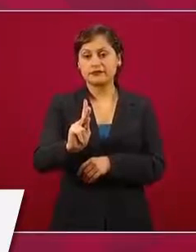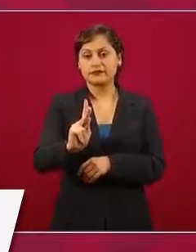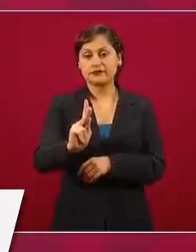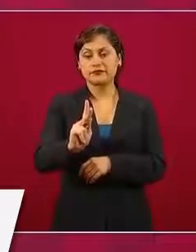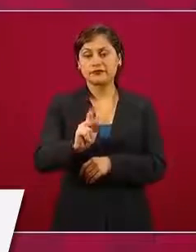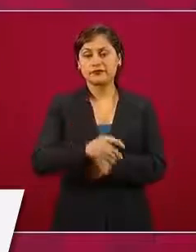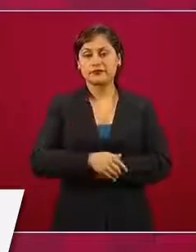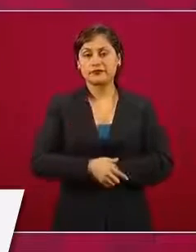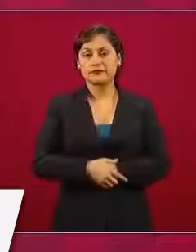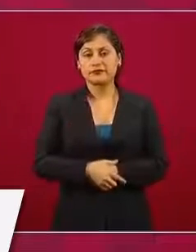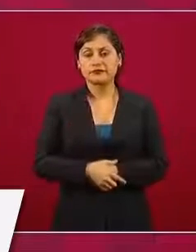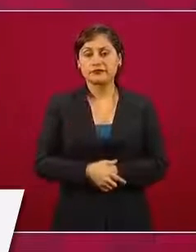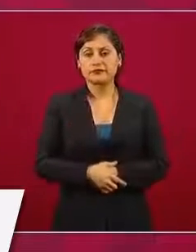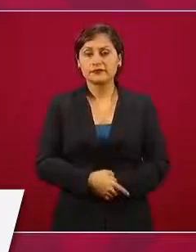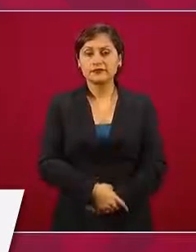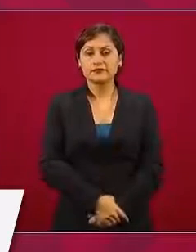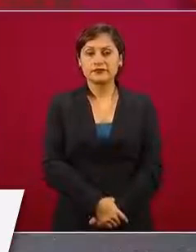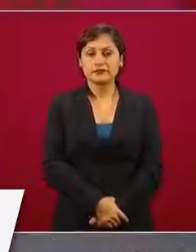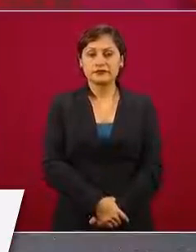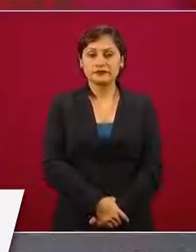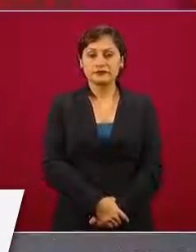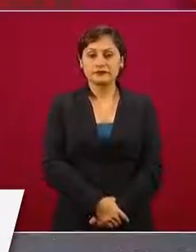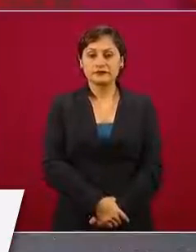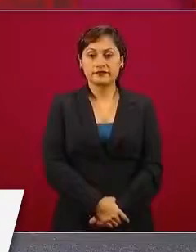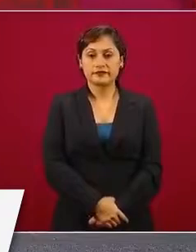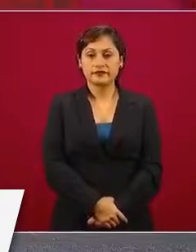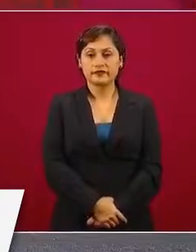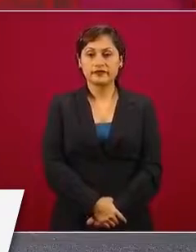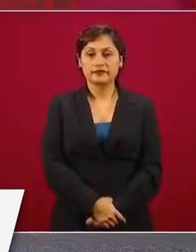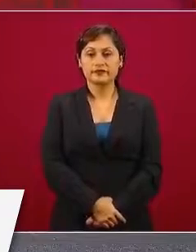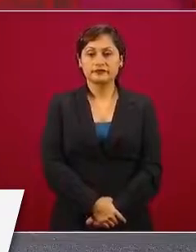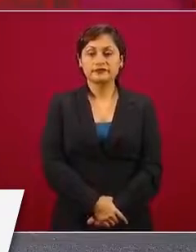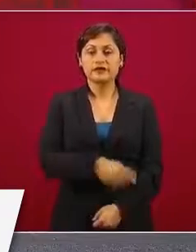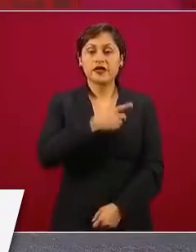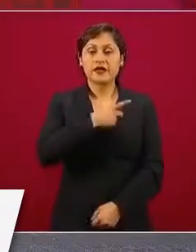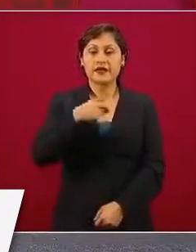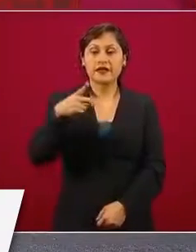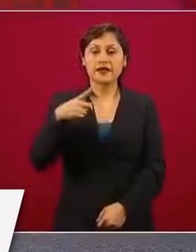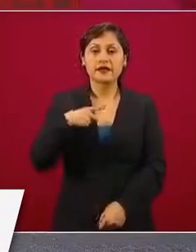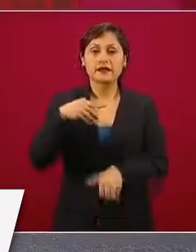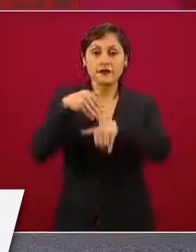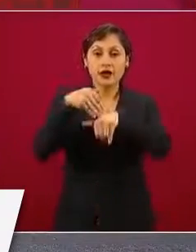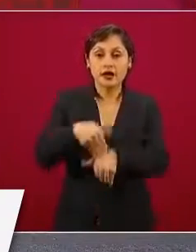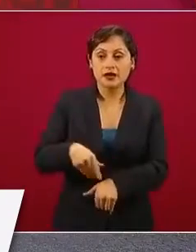decidir los especialistas.